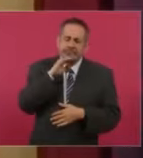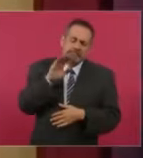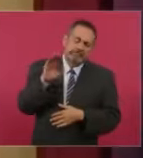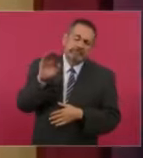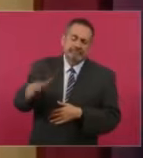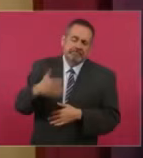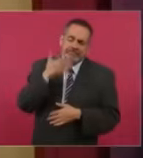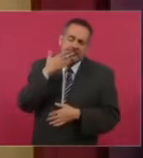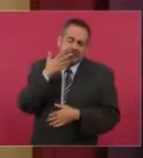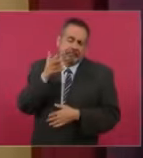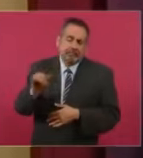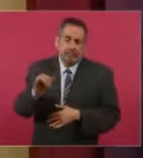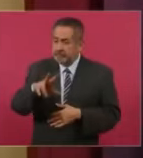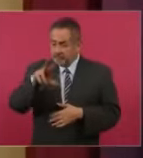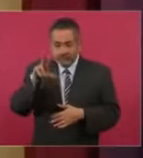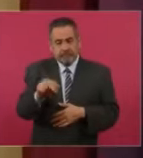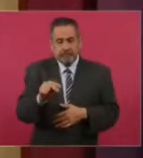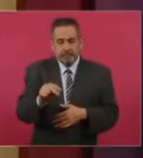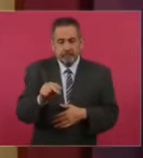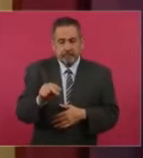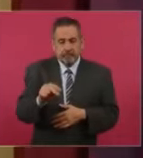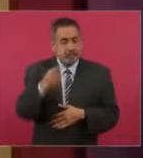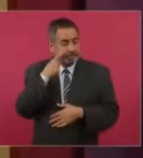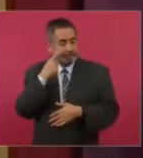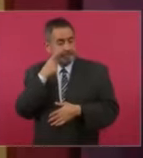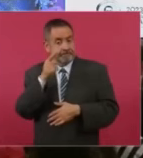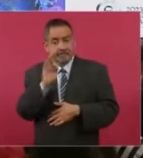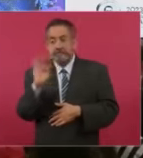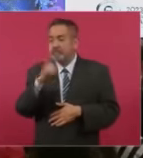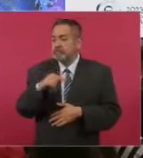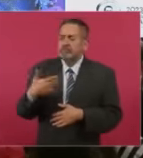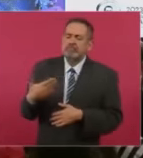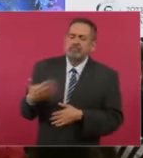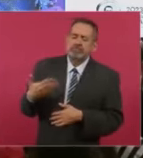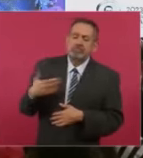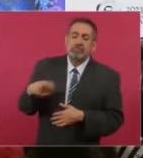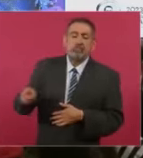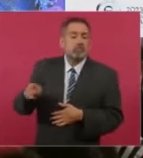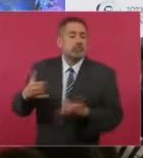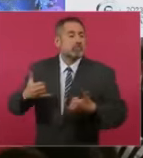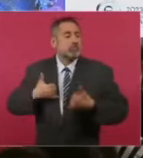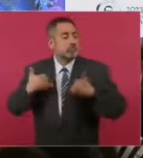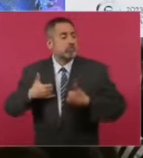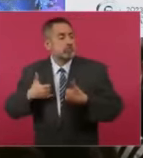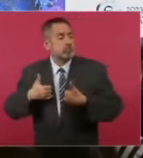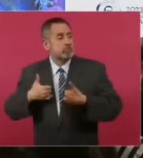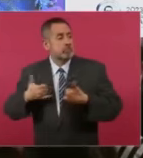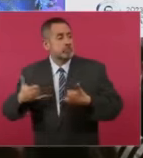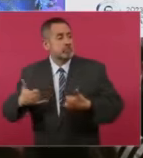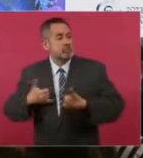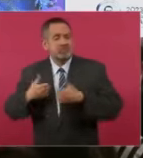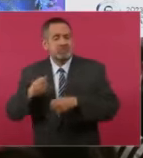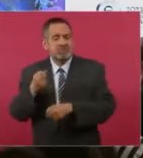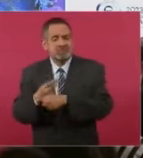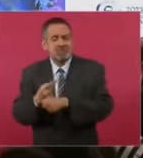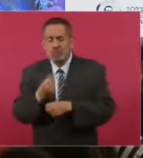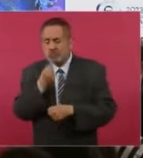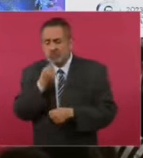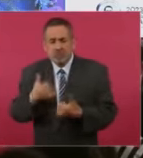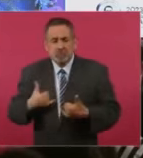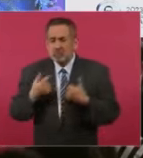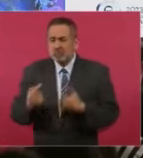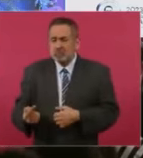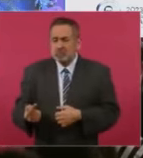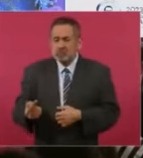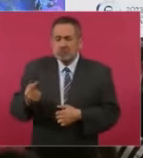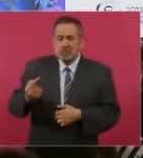esta aceptación va haciendo que la juventud empiece cada vez más temprano, a edades muy, muy tempranas,